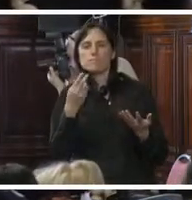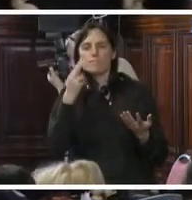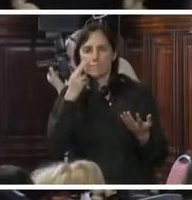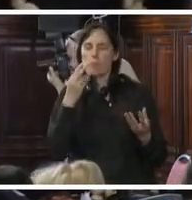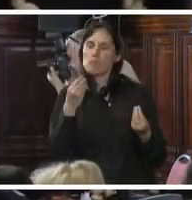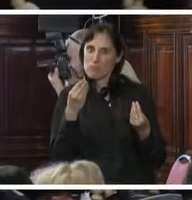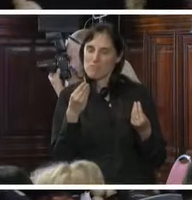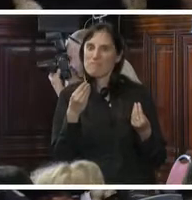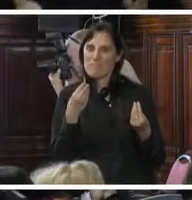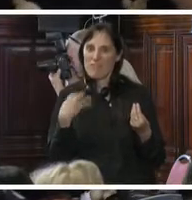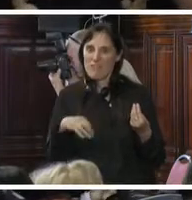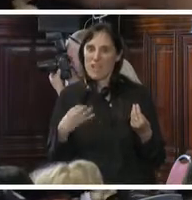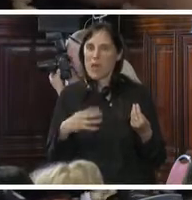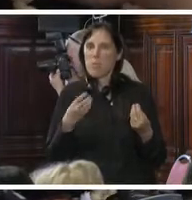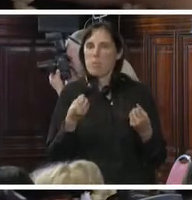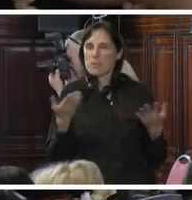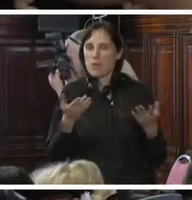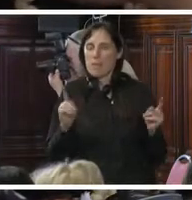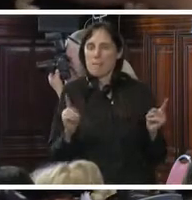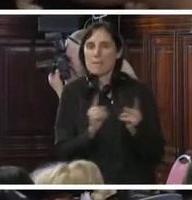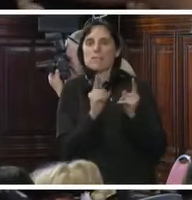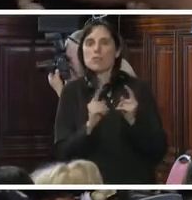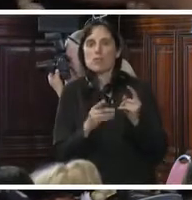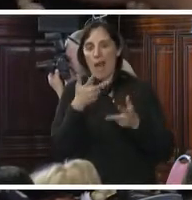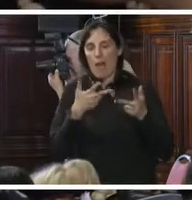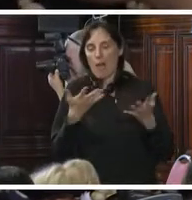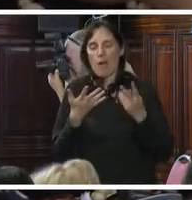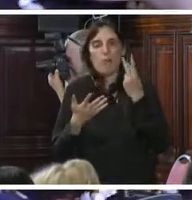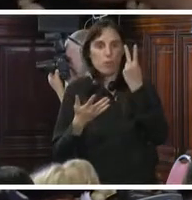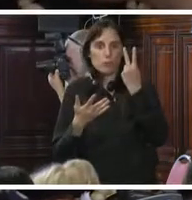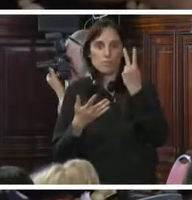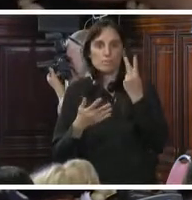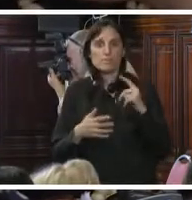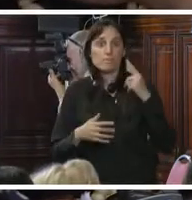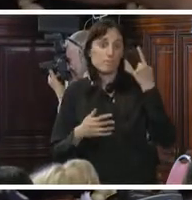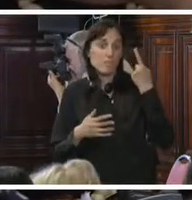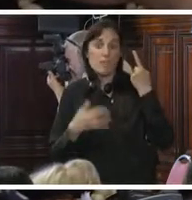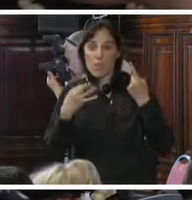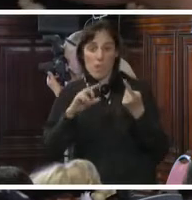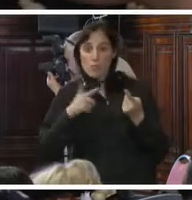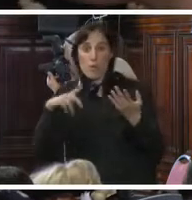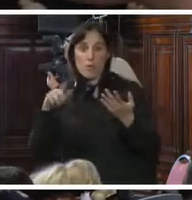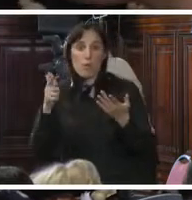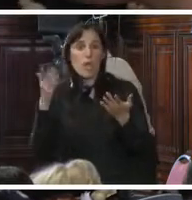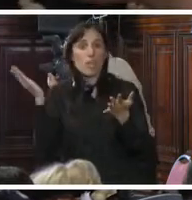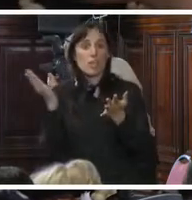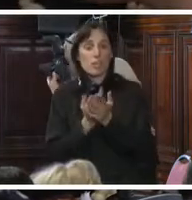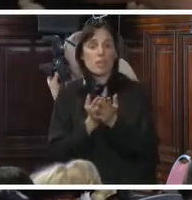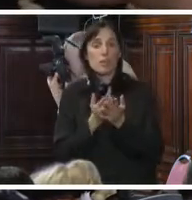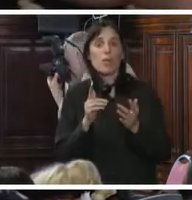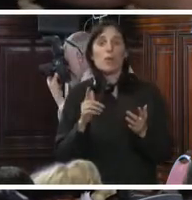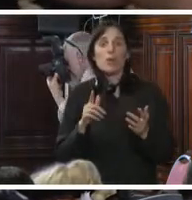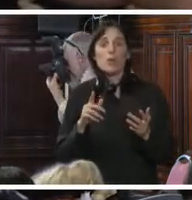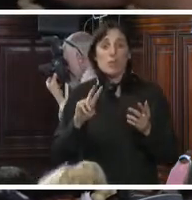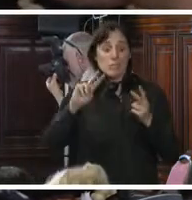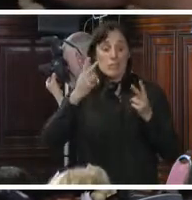numerosos y por eso ahora, en esta breve presentación, solo presentaré dos. En primer lugar, la impunidad. Y en segundo lugar, el tema de atención,